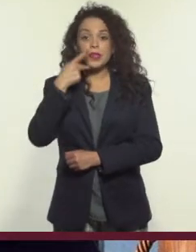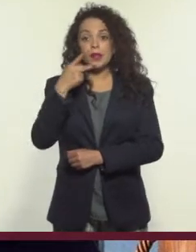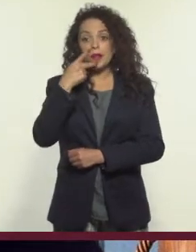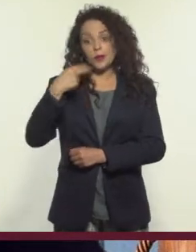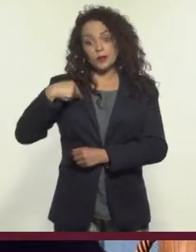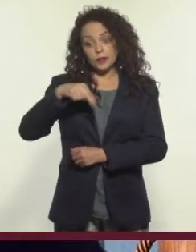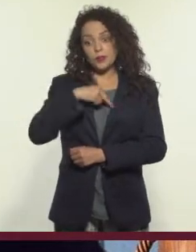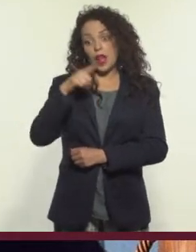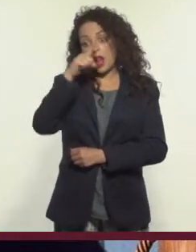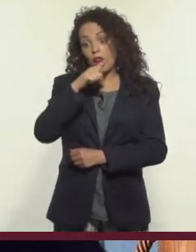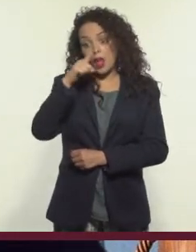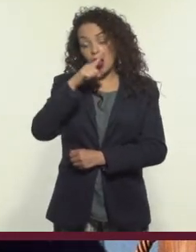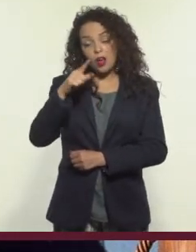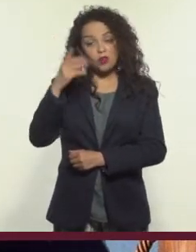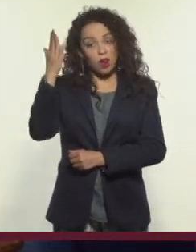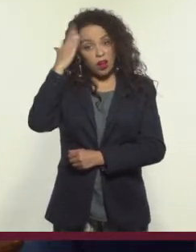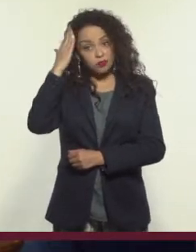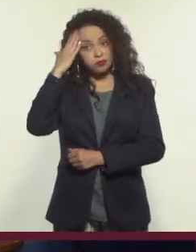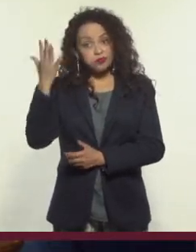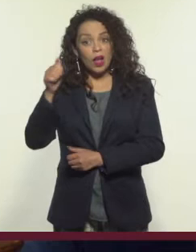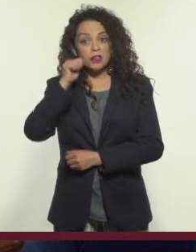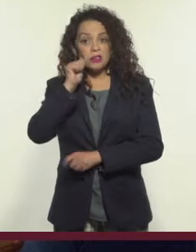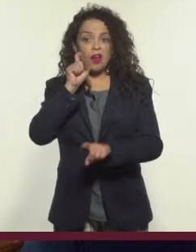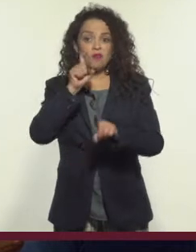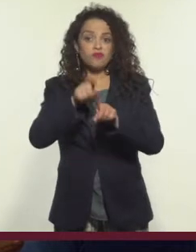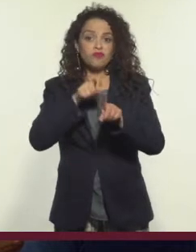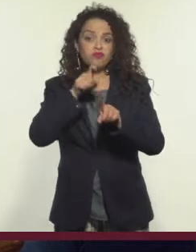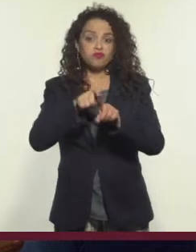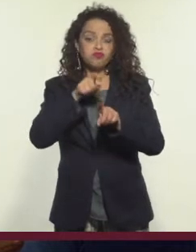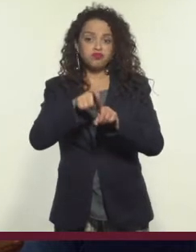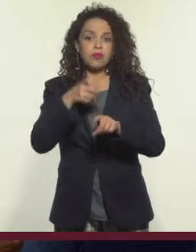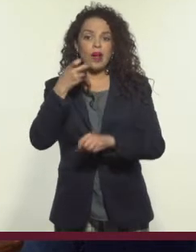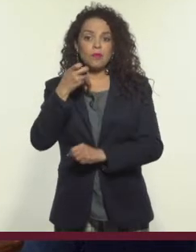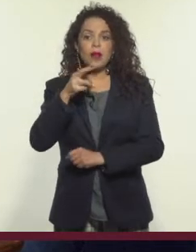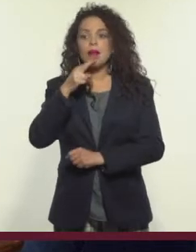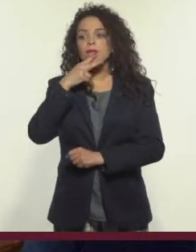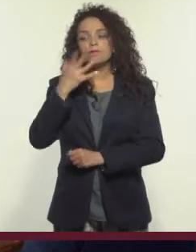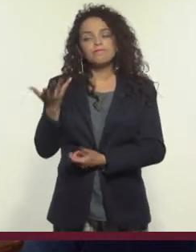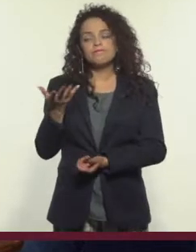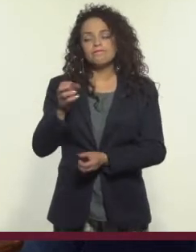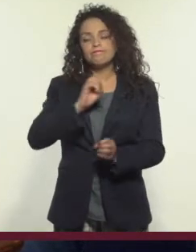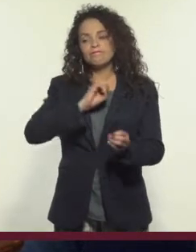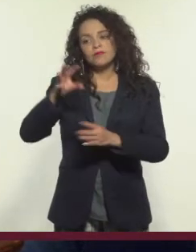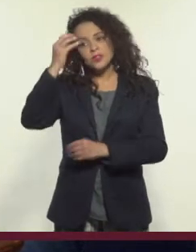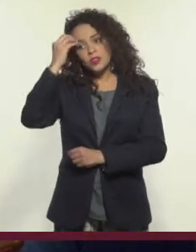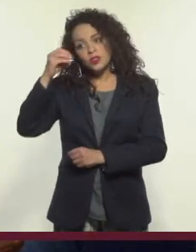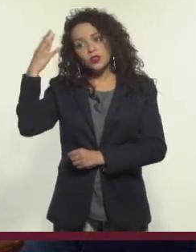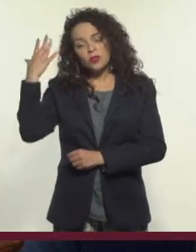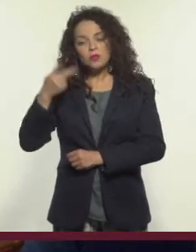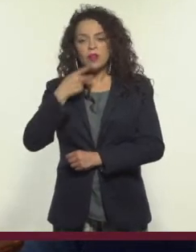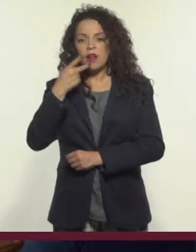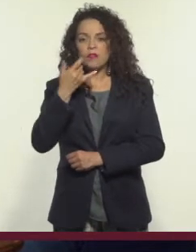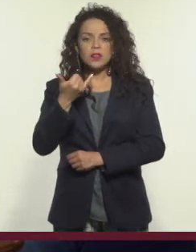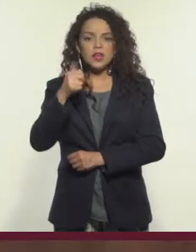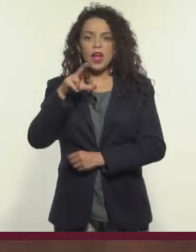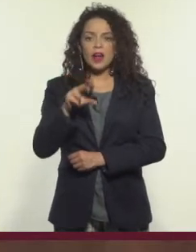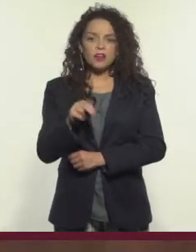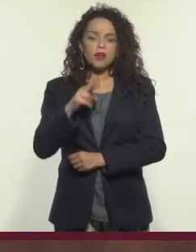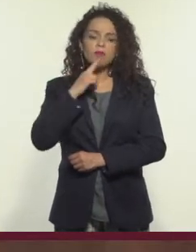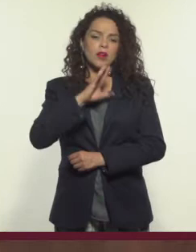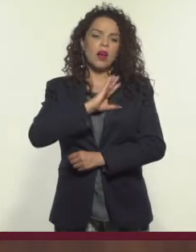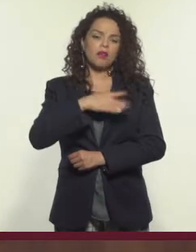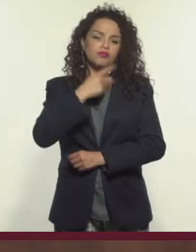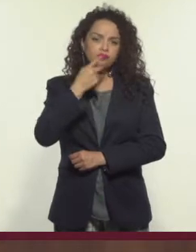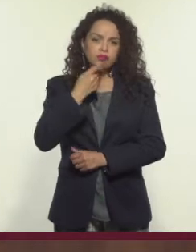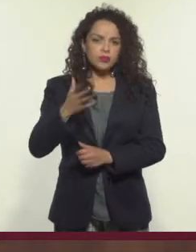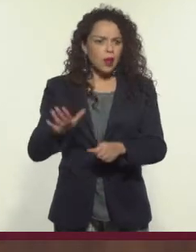y hablar nuestra lengua materna, se burlaban de nosotros. Por eso la dejamos de hablar y comenzamos a olvidarla. ¿Por qué nunca